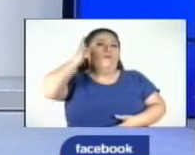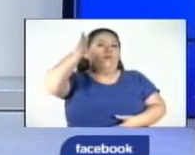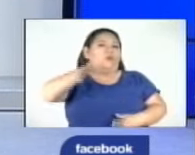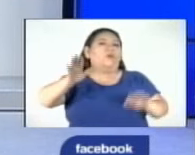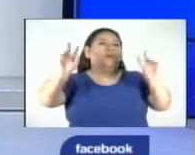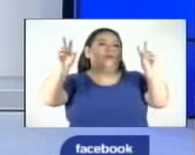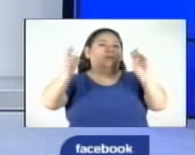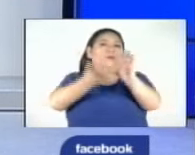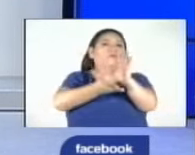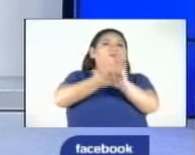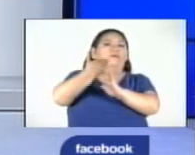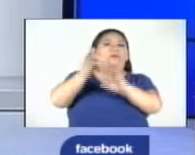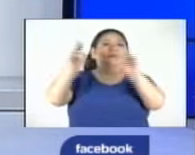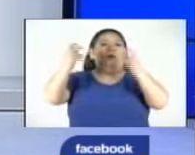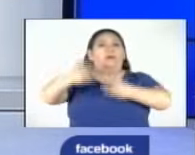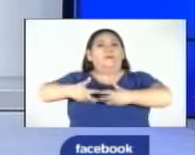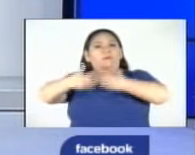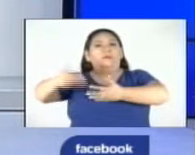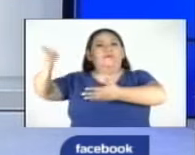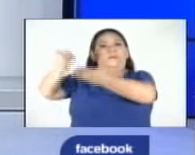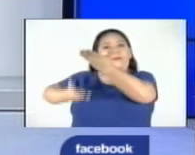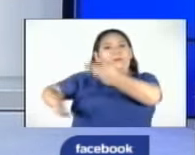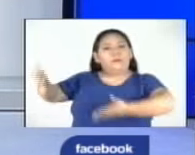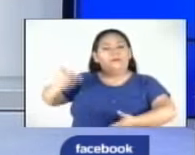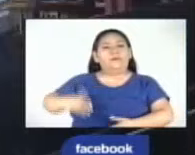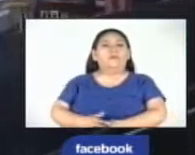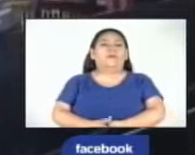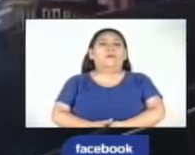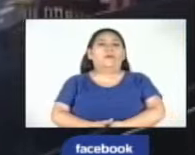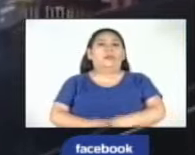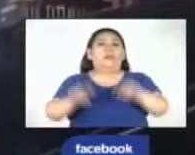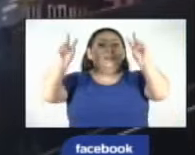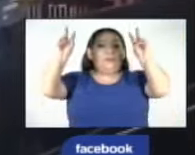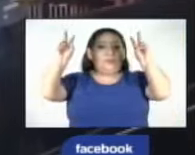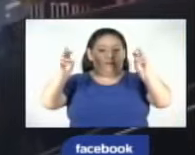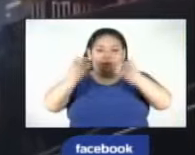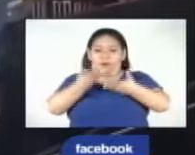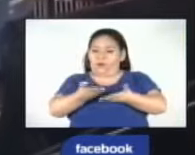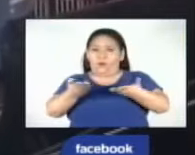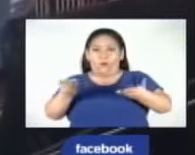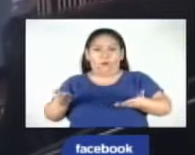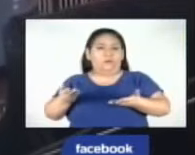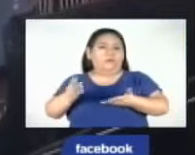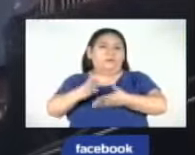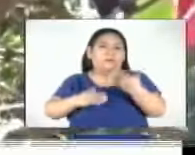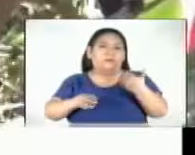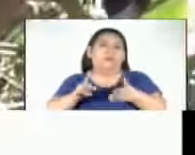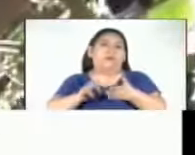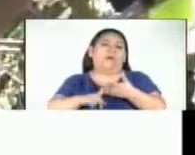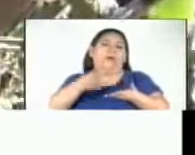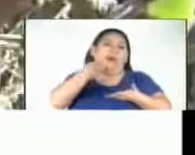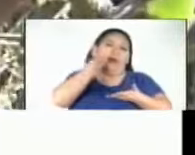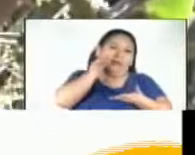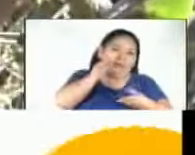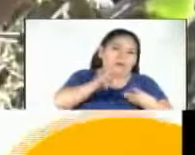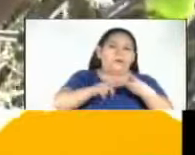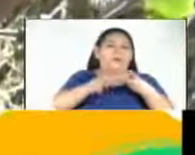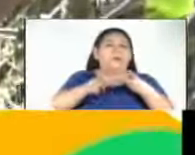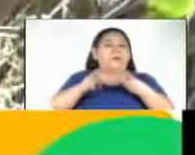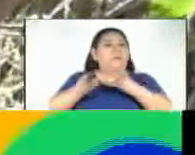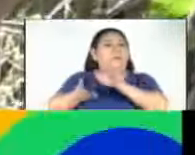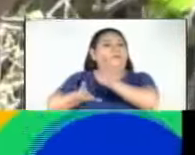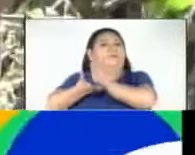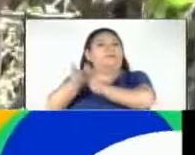incremento en las exportaciones. Las exportaciones de productos tradicionales como el café aumentaron